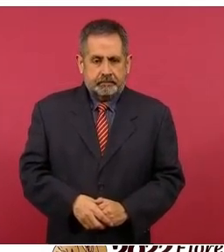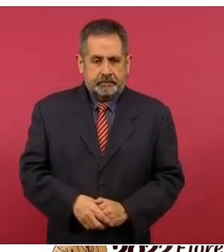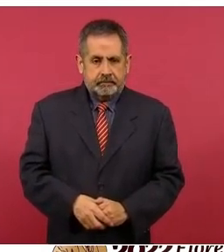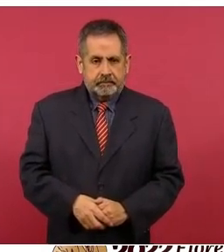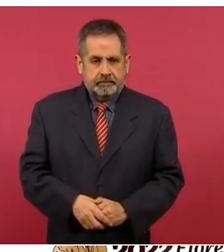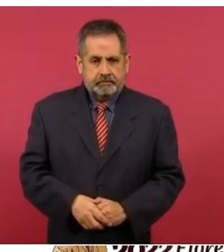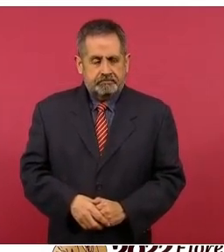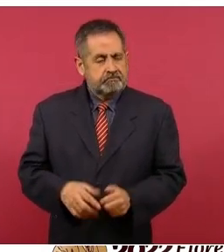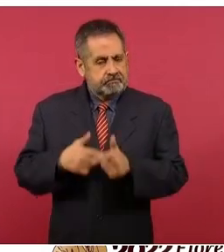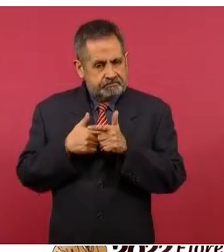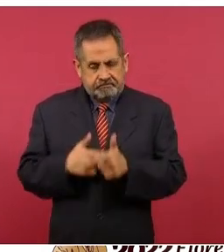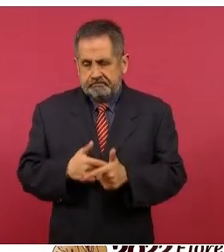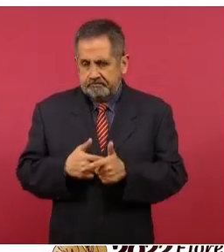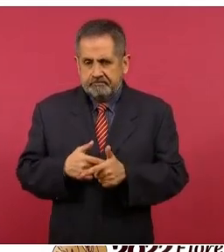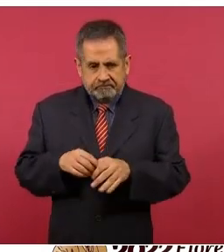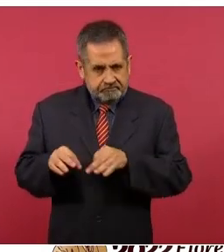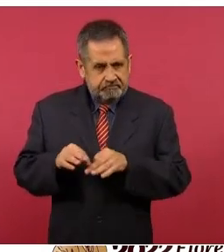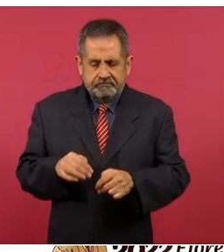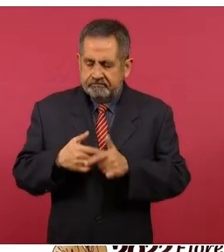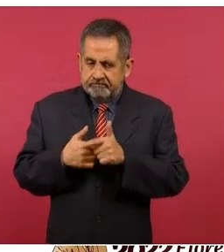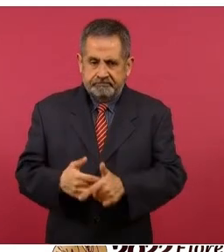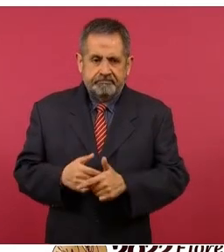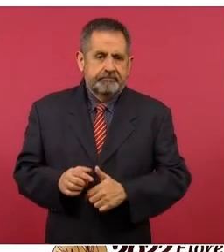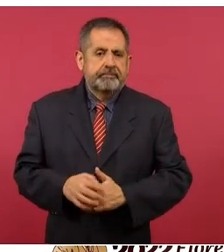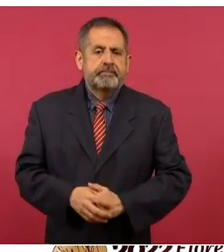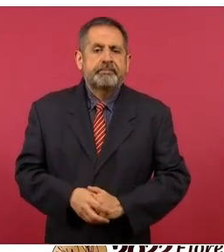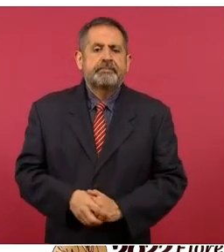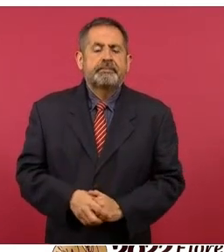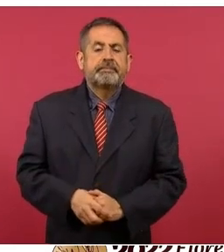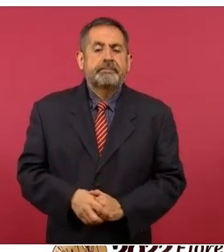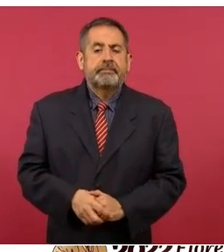a seguir trabajando.